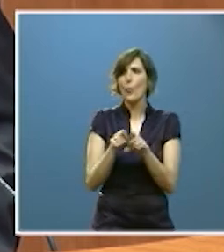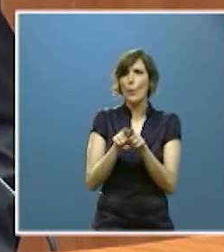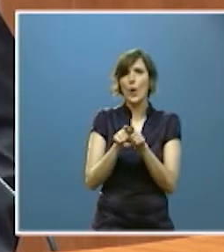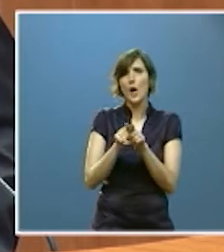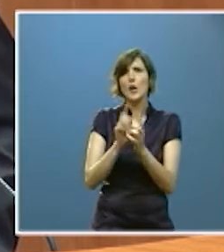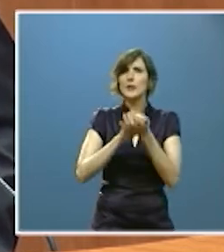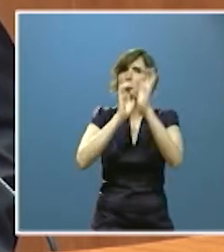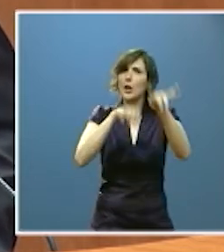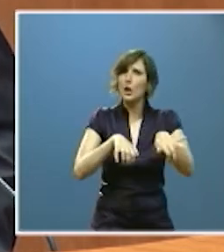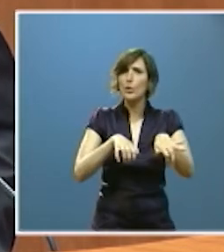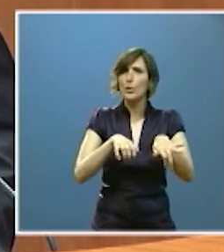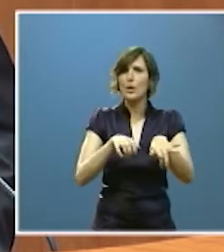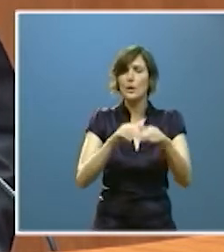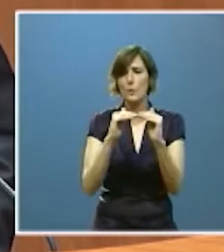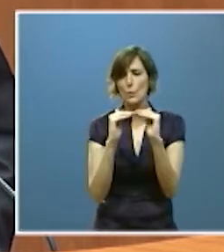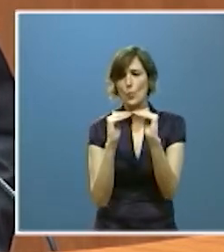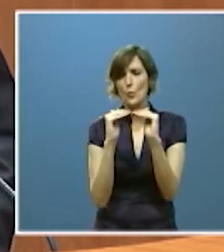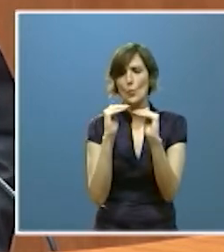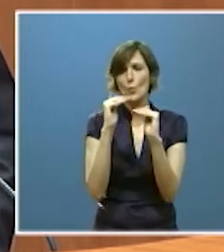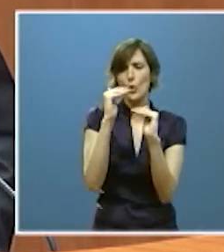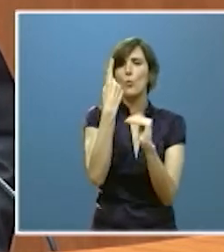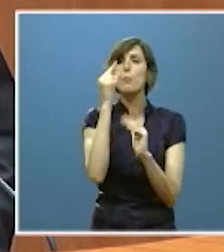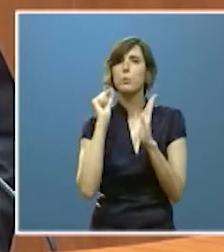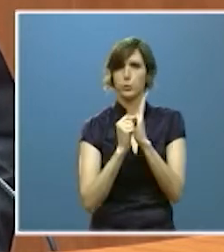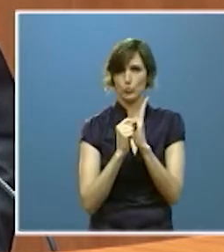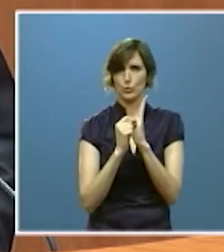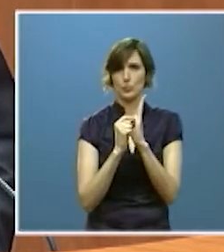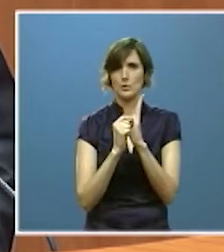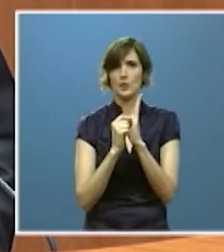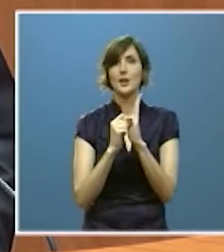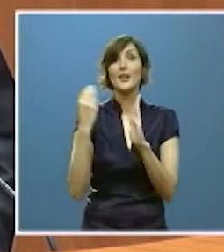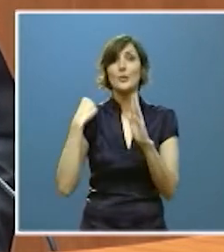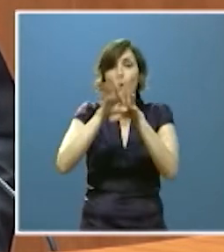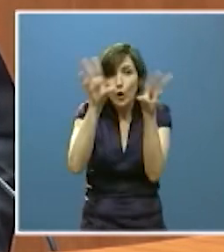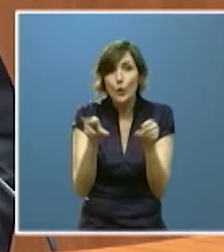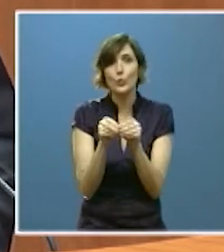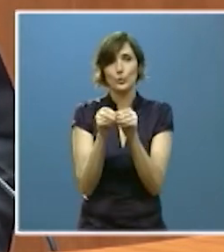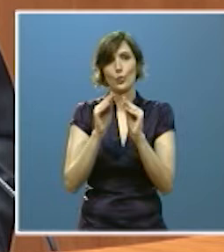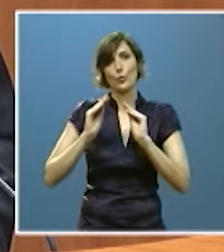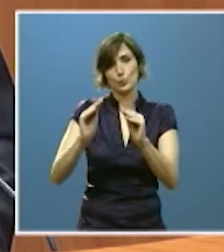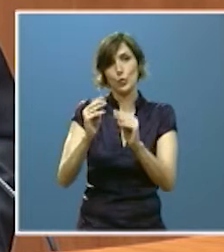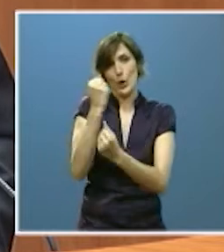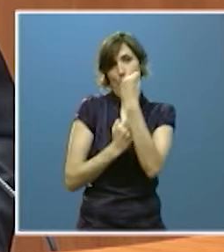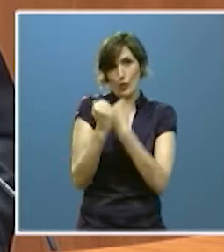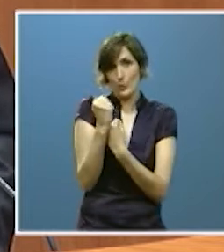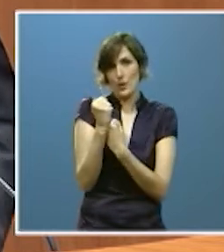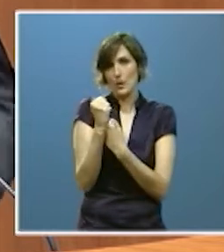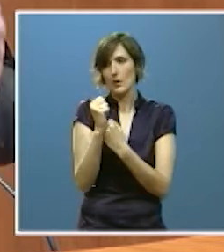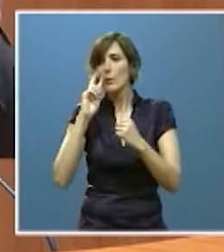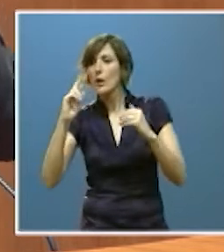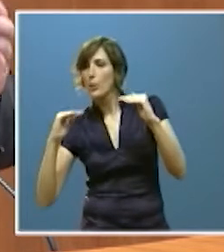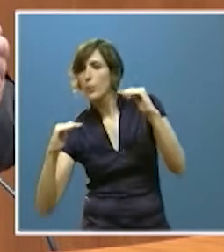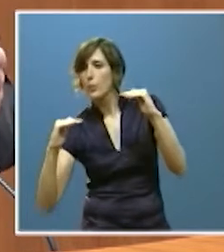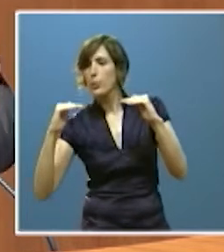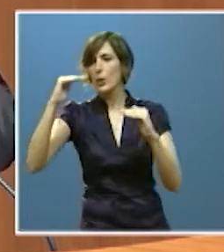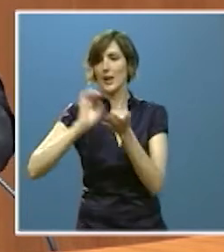León más de un punto en su aportación al conjunto de la economía productiva. El índice de producción industrial